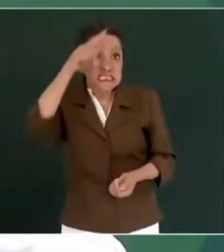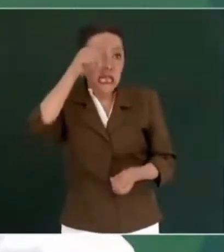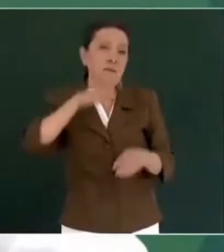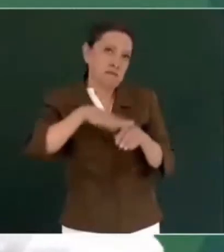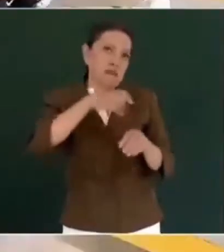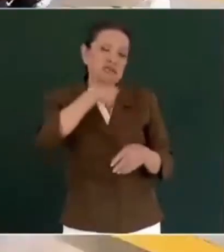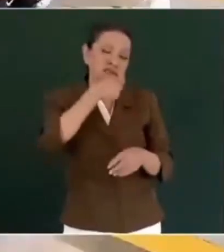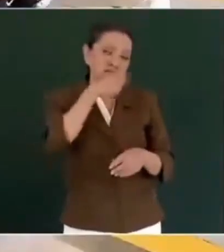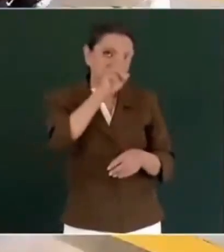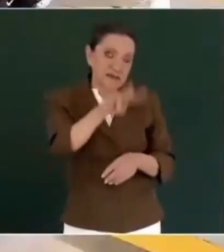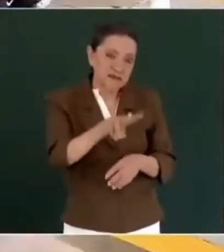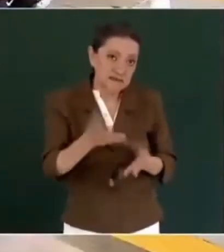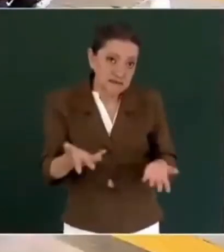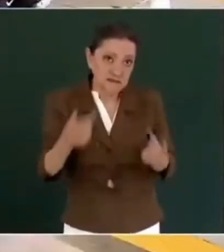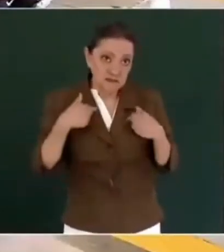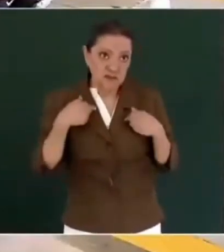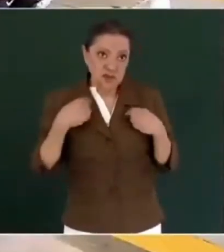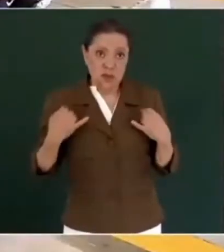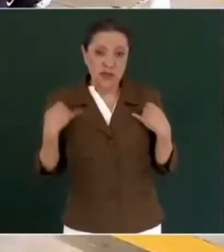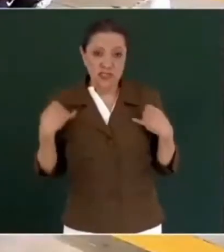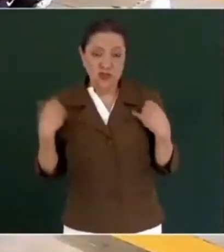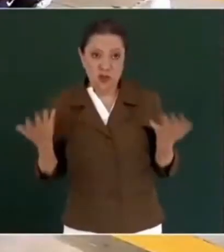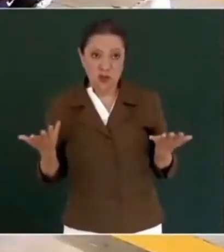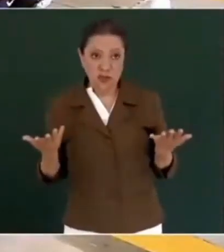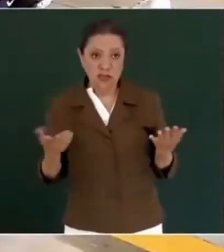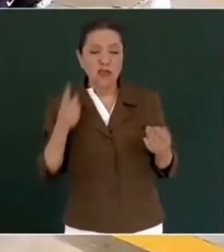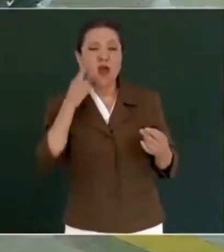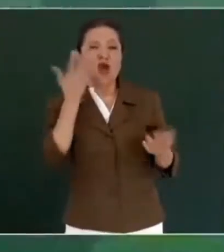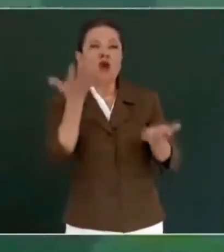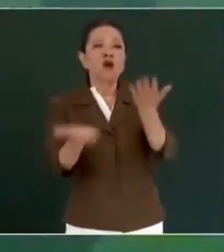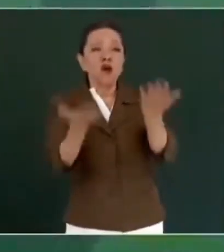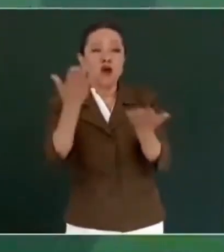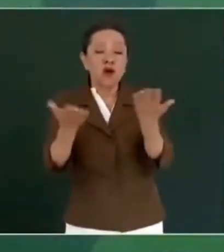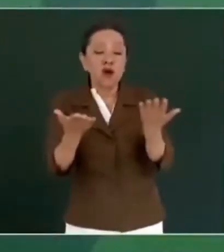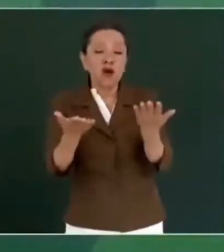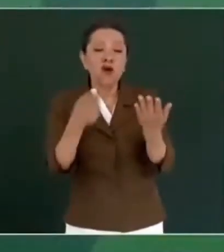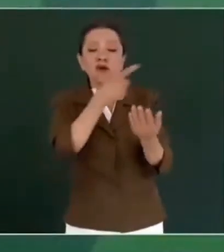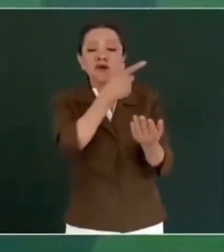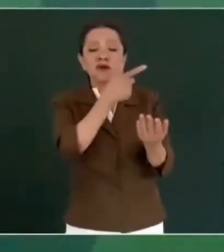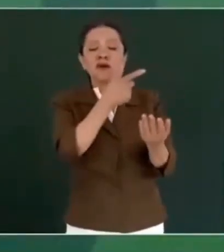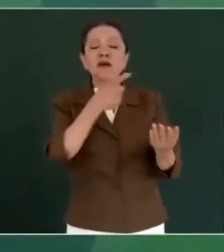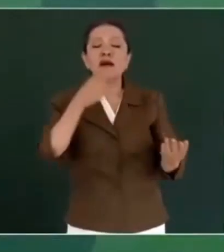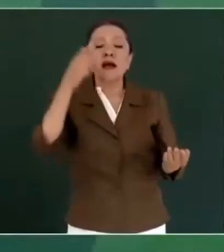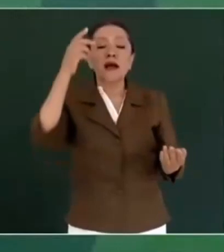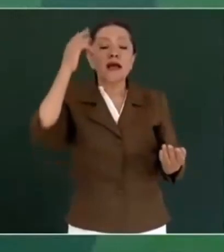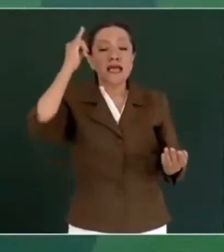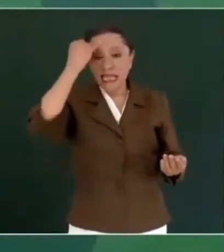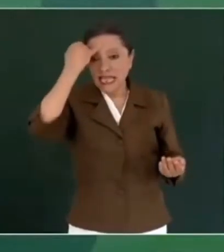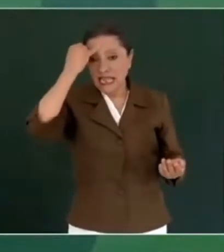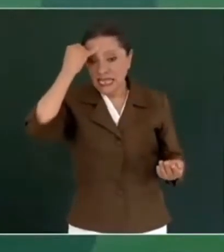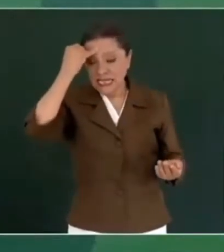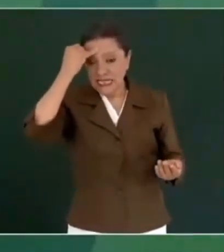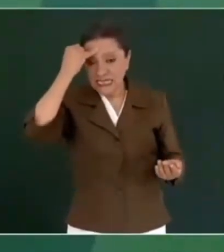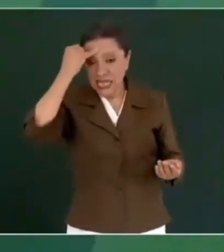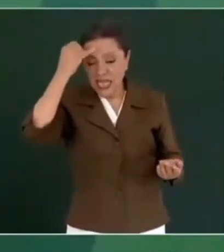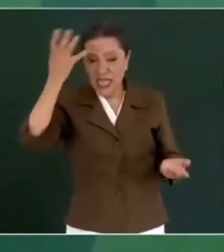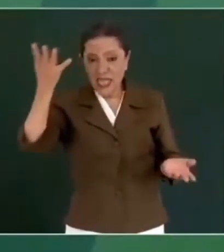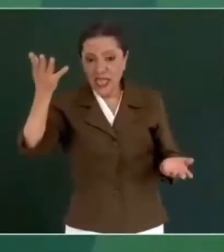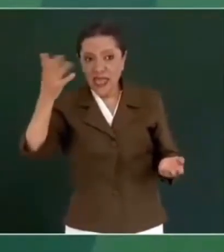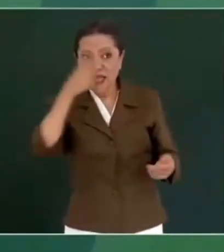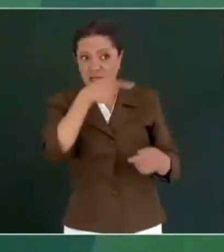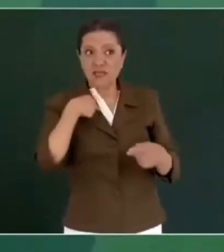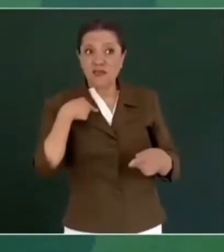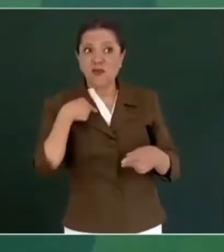en comparación con el primer ministro de la India estoy más joven estoy más joven